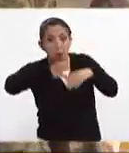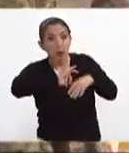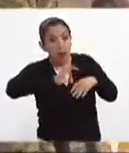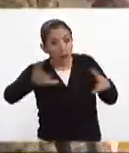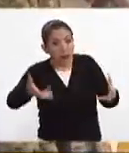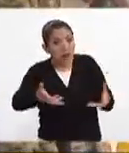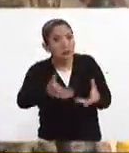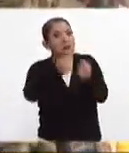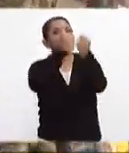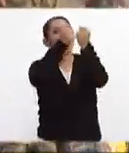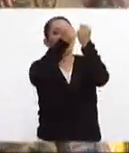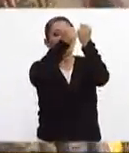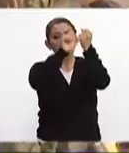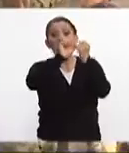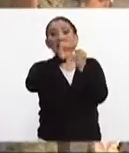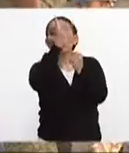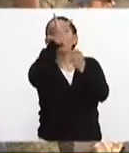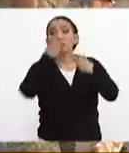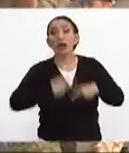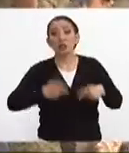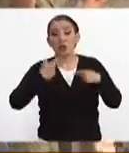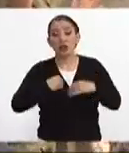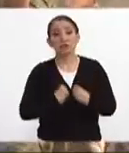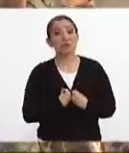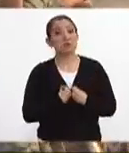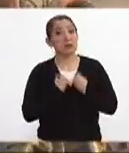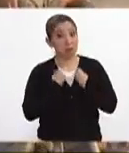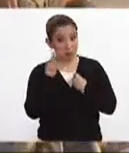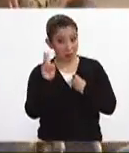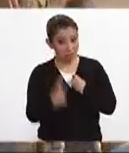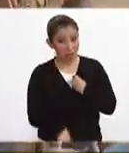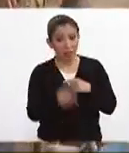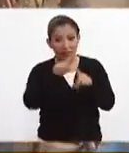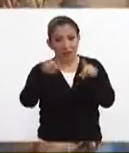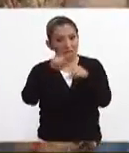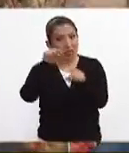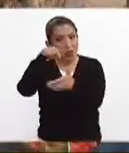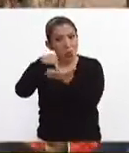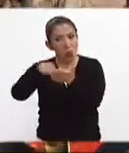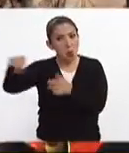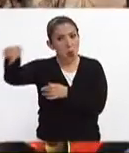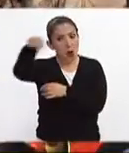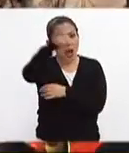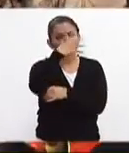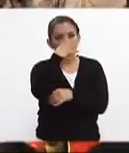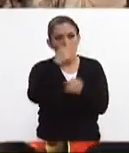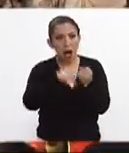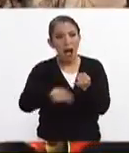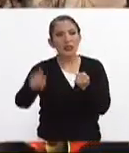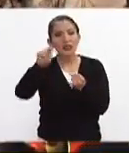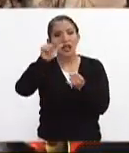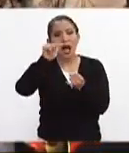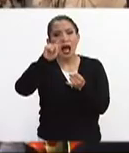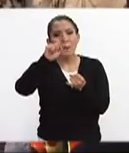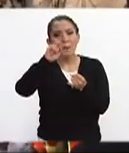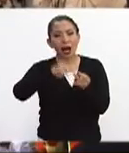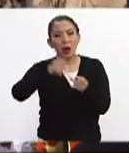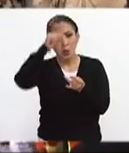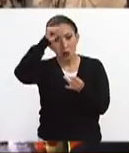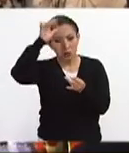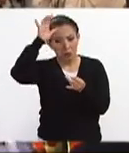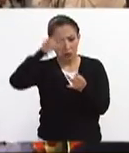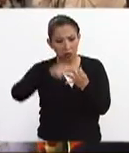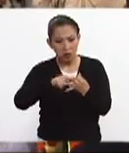22 personas con vida en diferentes parques de Coyoacán, Tlalpan, Pautemo,